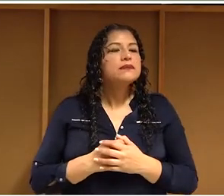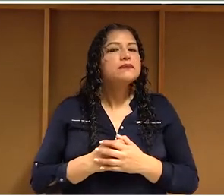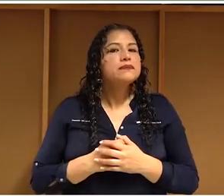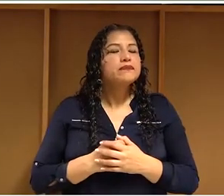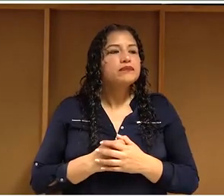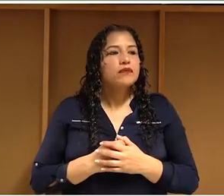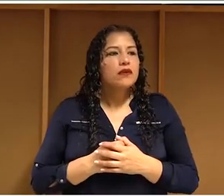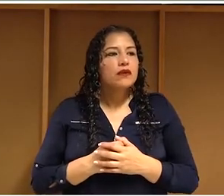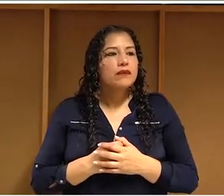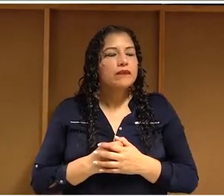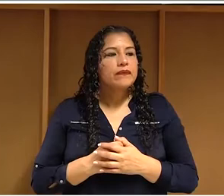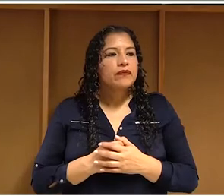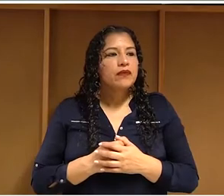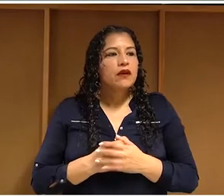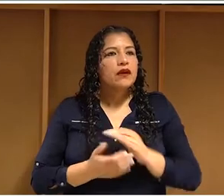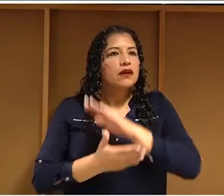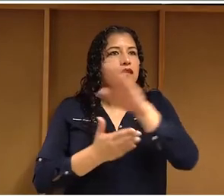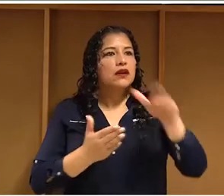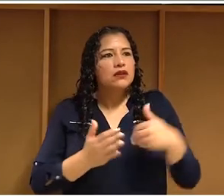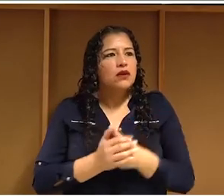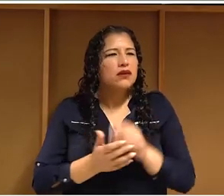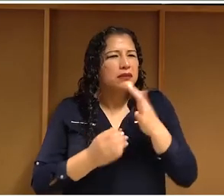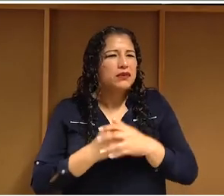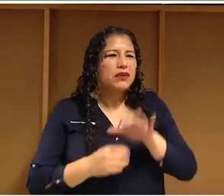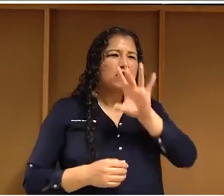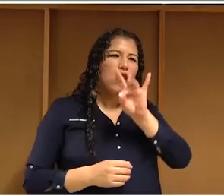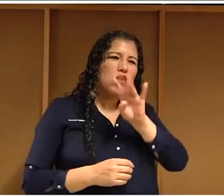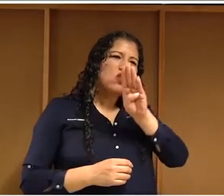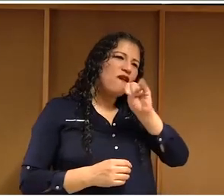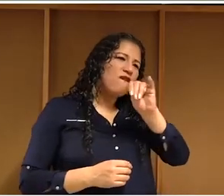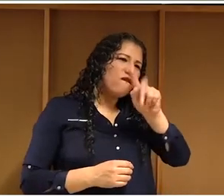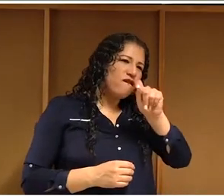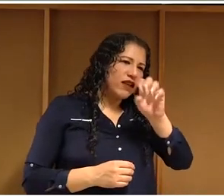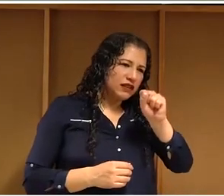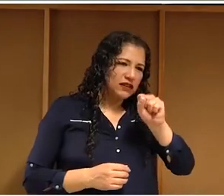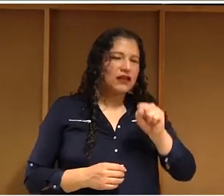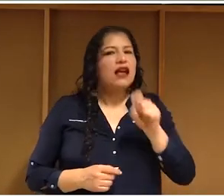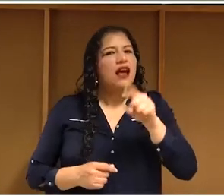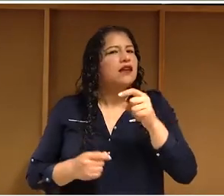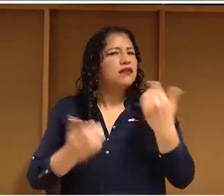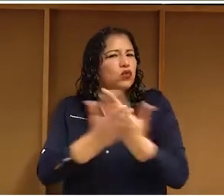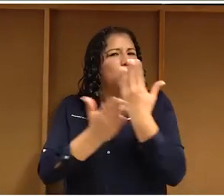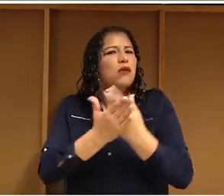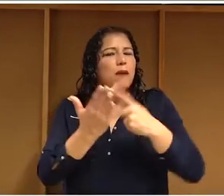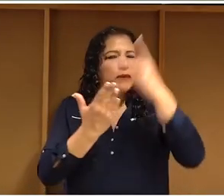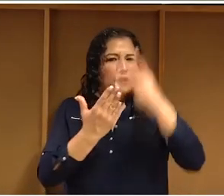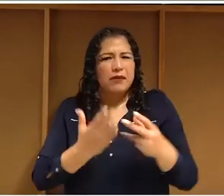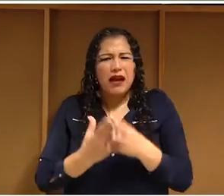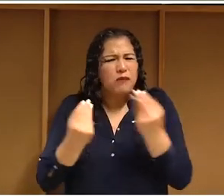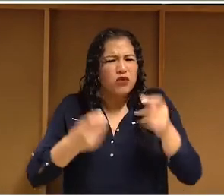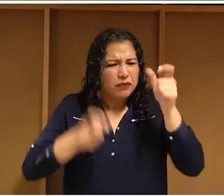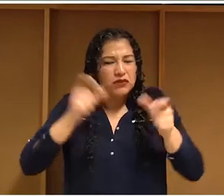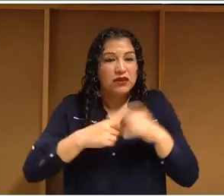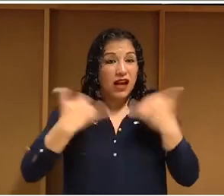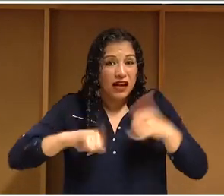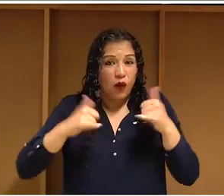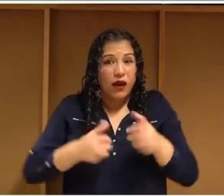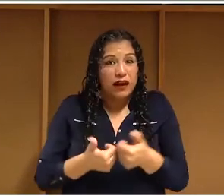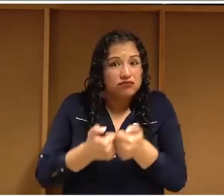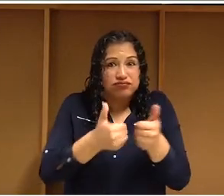que toda la estética es así es como de 8 bits pero lo curioso que tiene Minecraft es que hay tanta gente jugándola